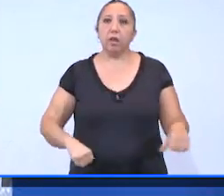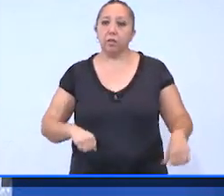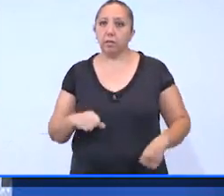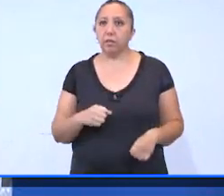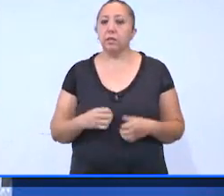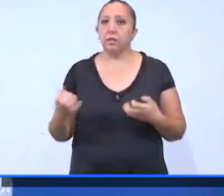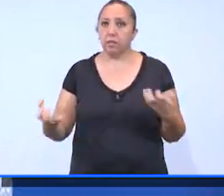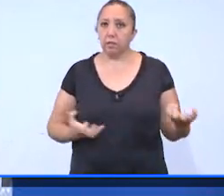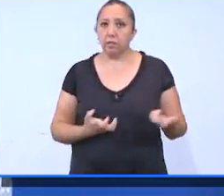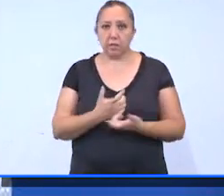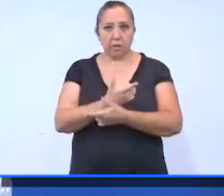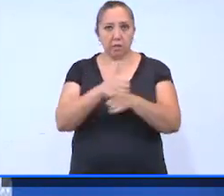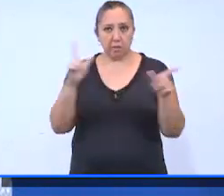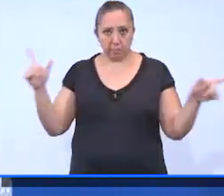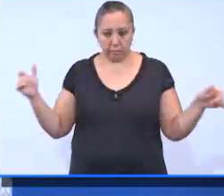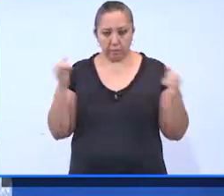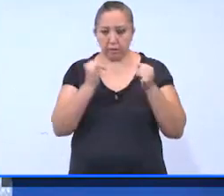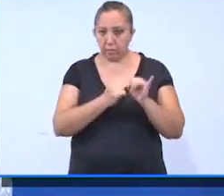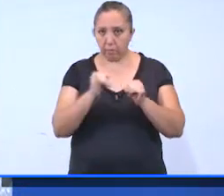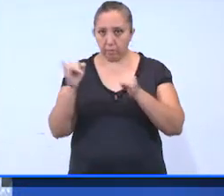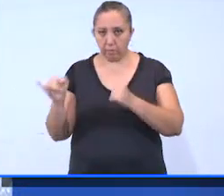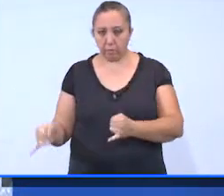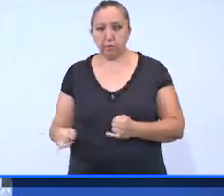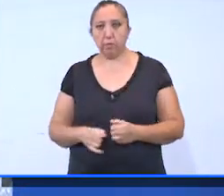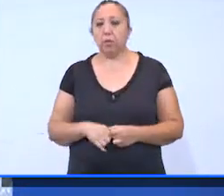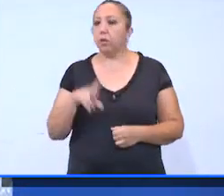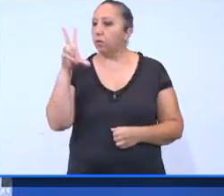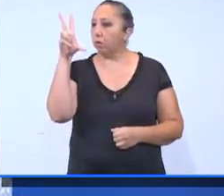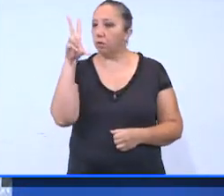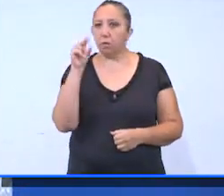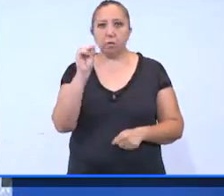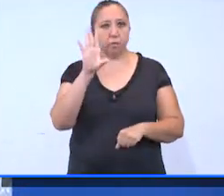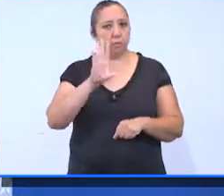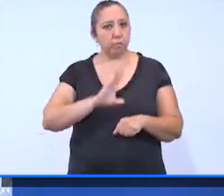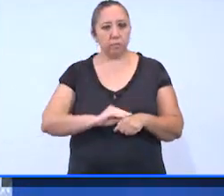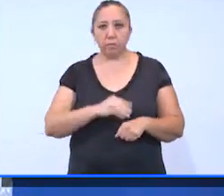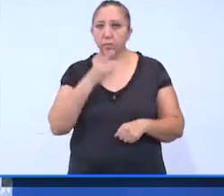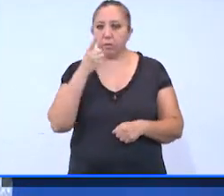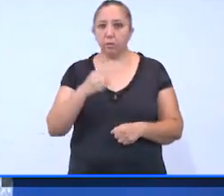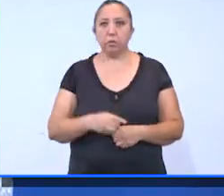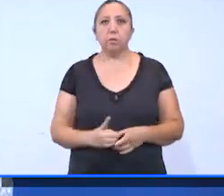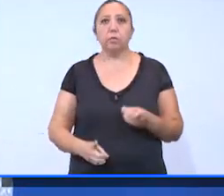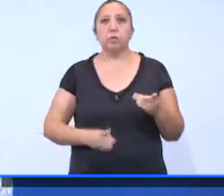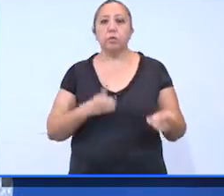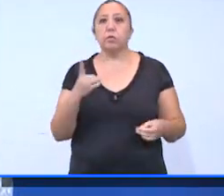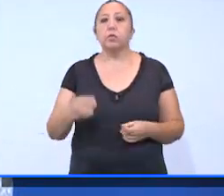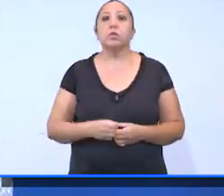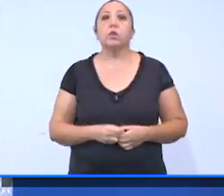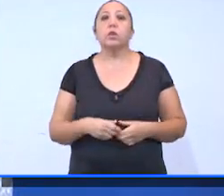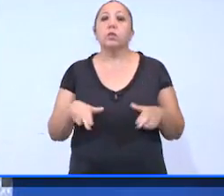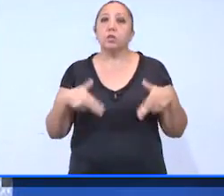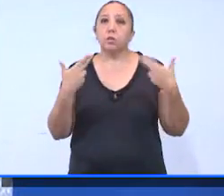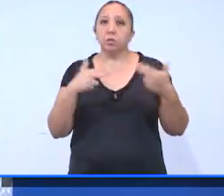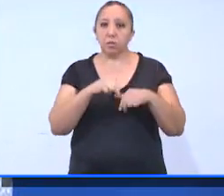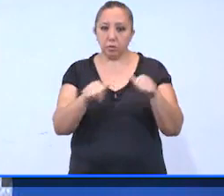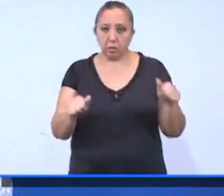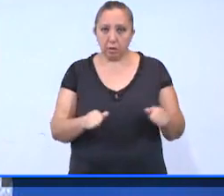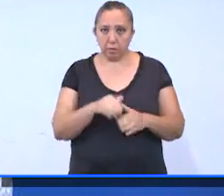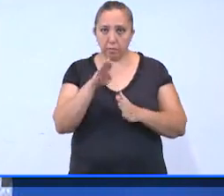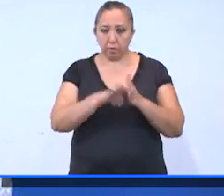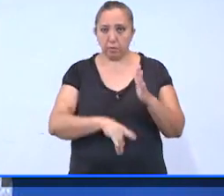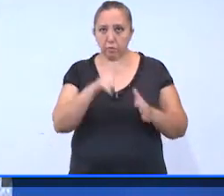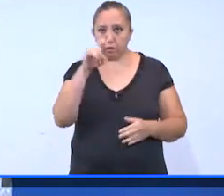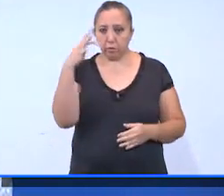libre y deportes individuales. No se permitirán deportes de conjunto. En los comercios con un área menor a